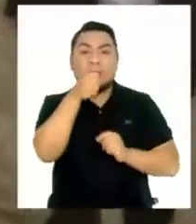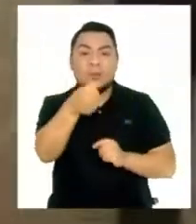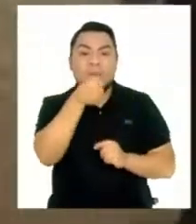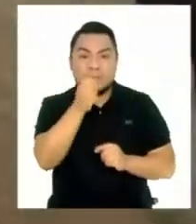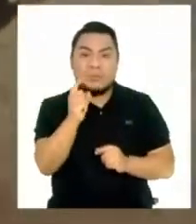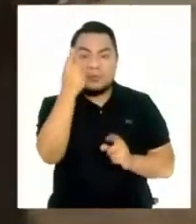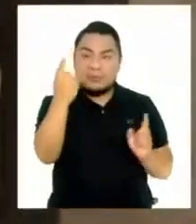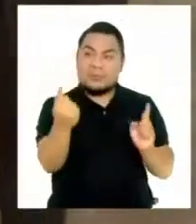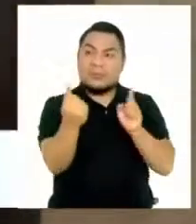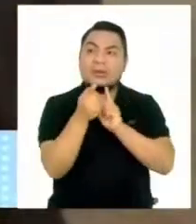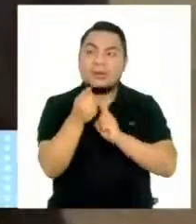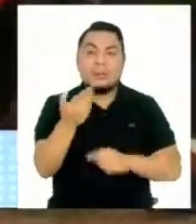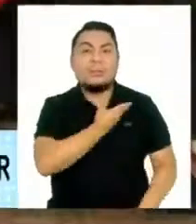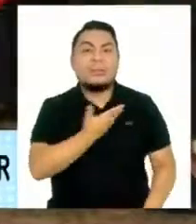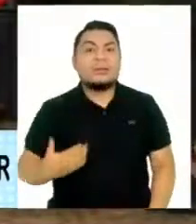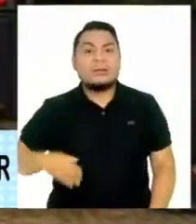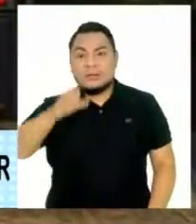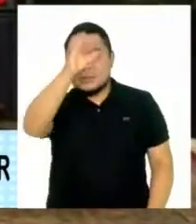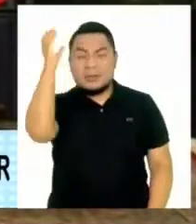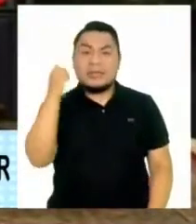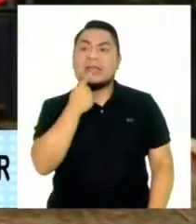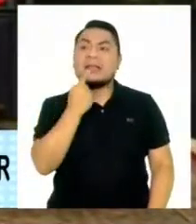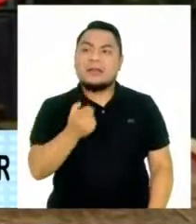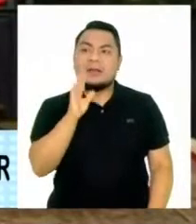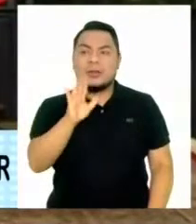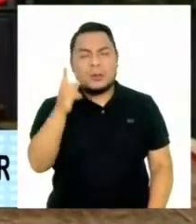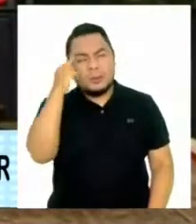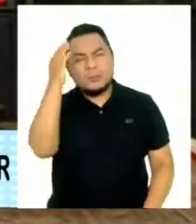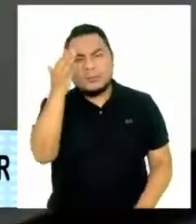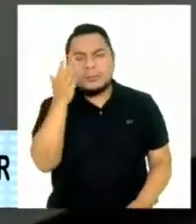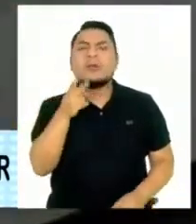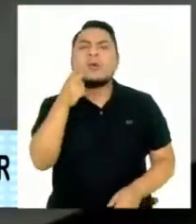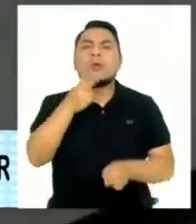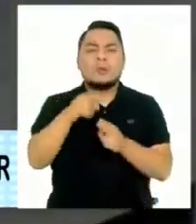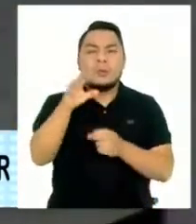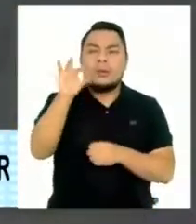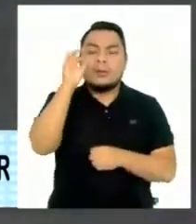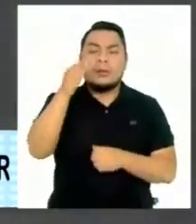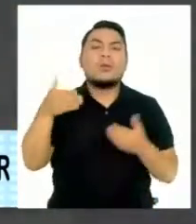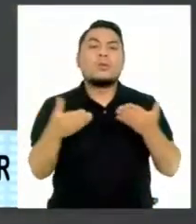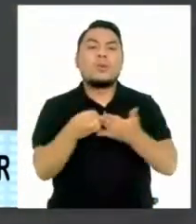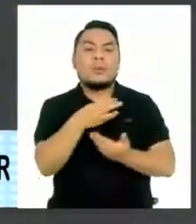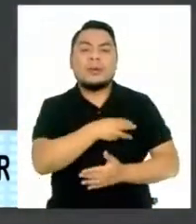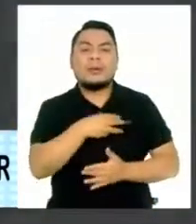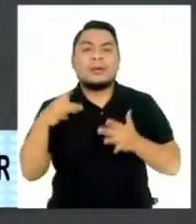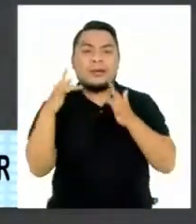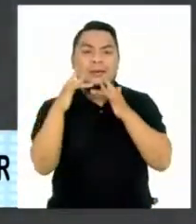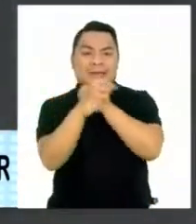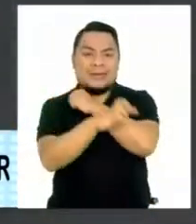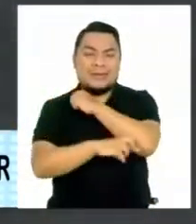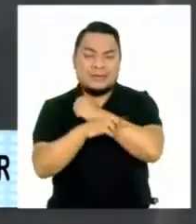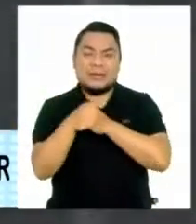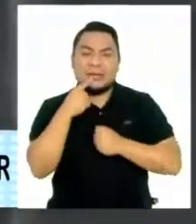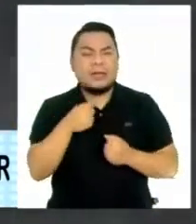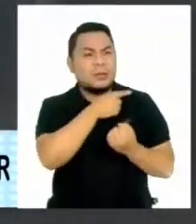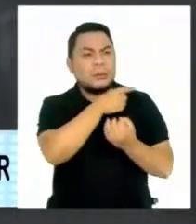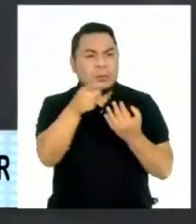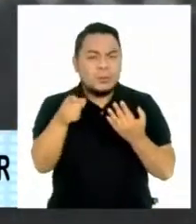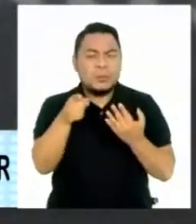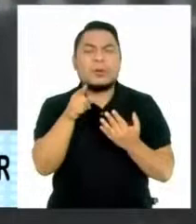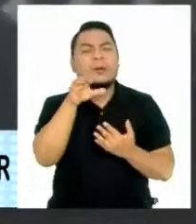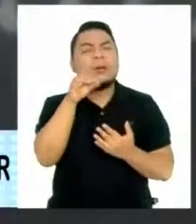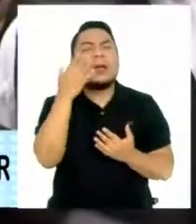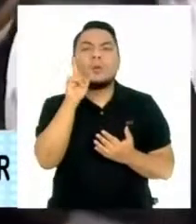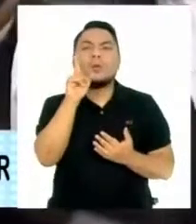con la prensa, el presidente Pedro Castillo dijo que evalúa nombres para designar al nuevo canciller y que nadie está descartado para